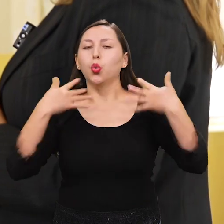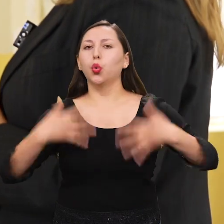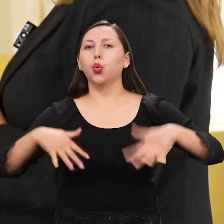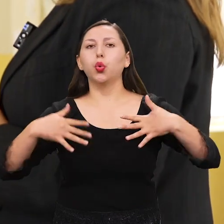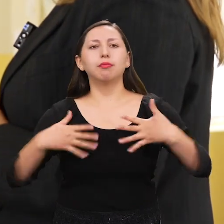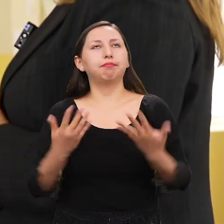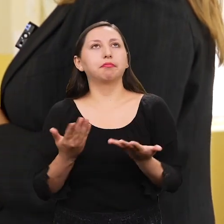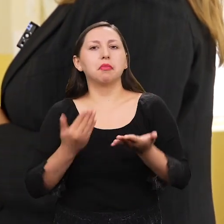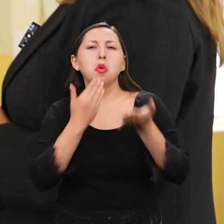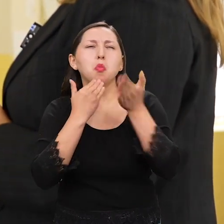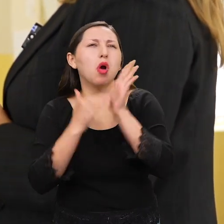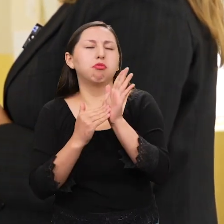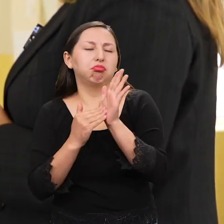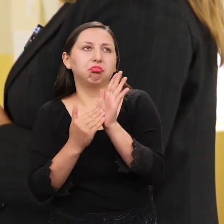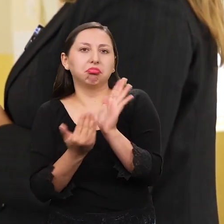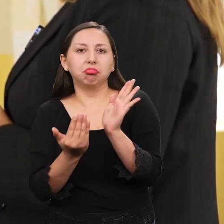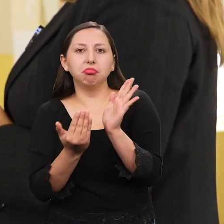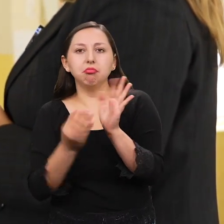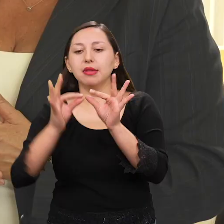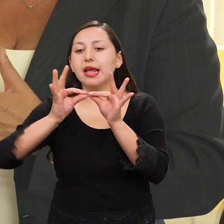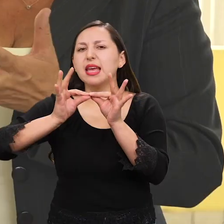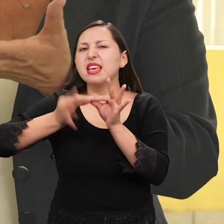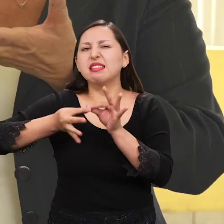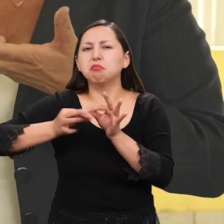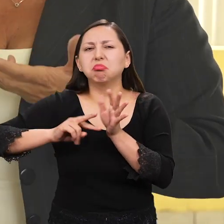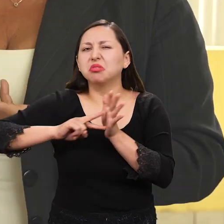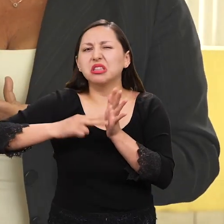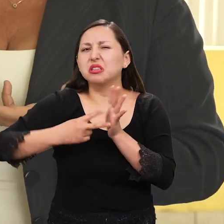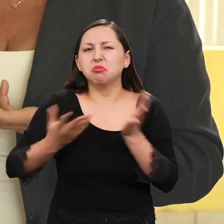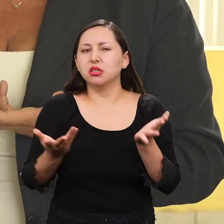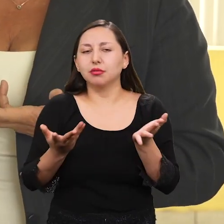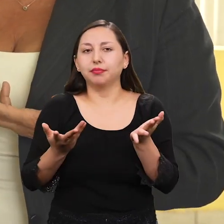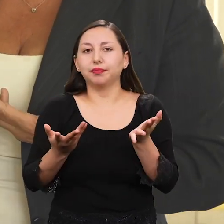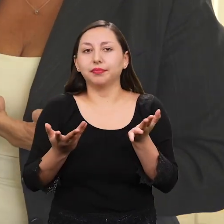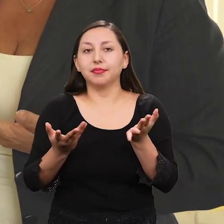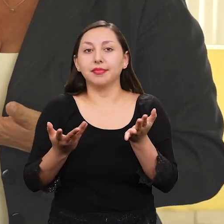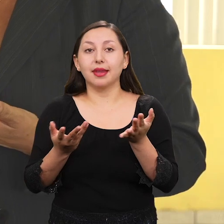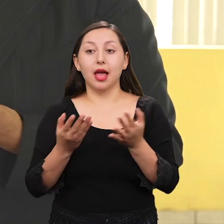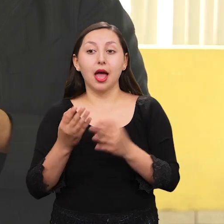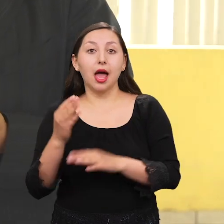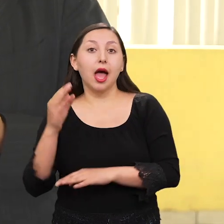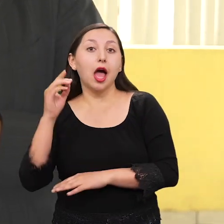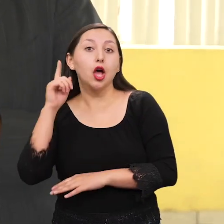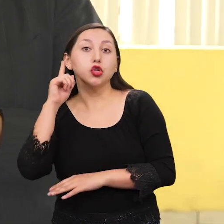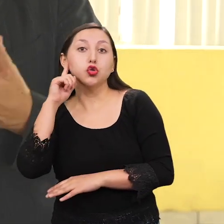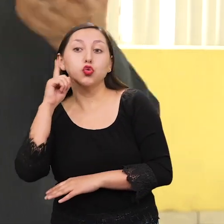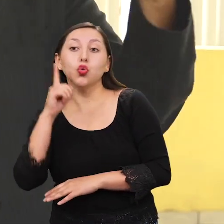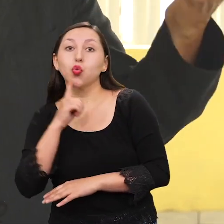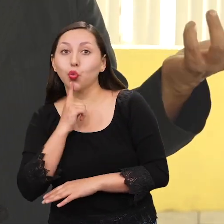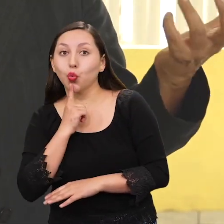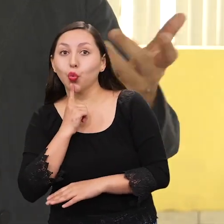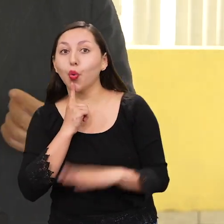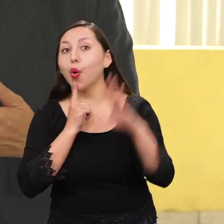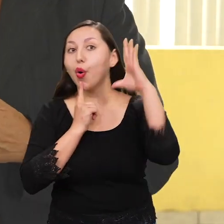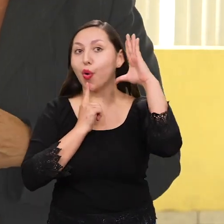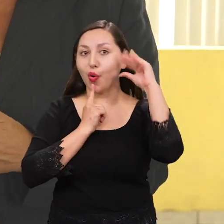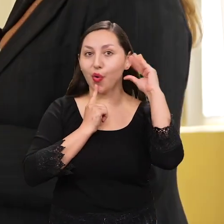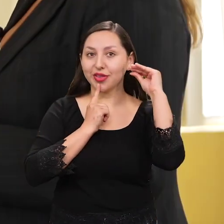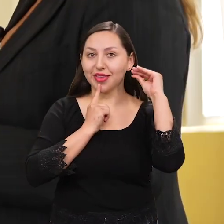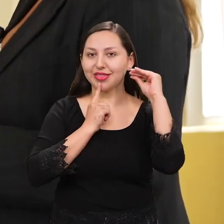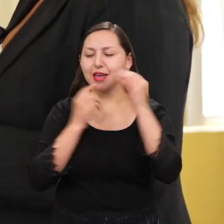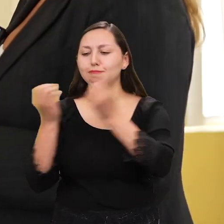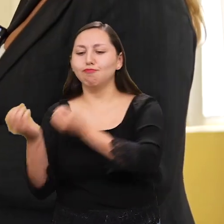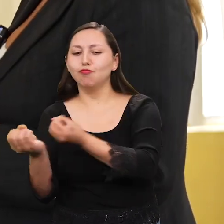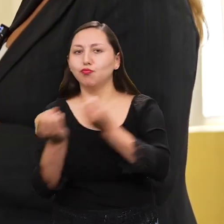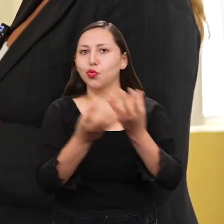haces como intérprete de lengua de señas? Sirvo como un puente de comunicación entre una comunidad sorda y una comunidad oyente.